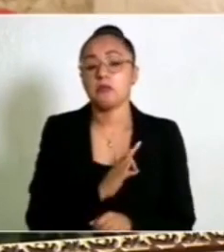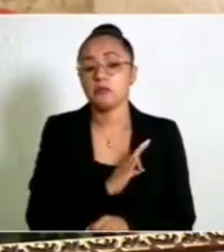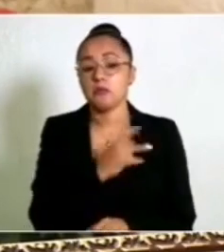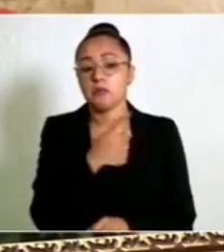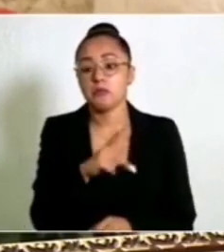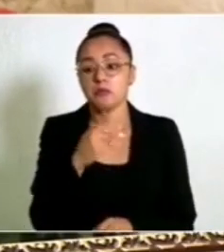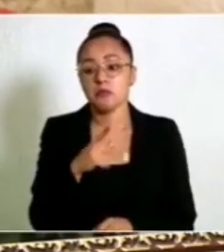Federación.